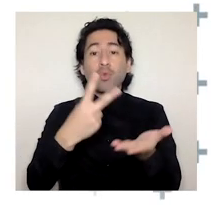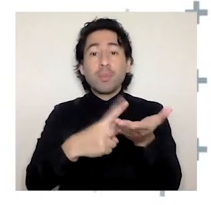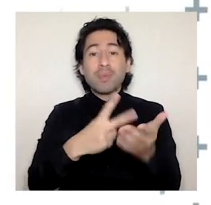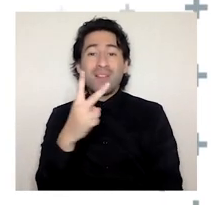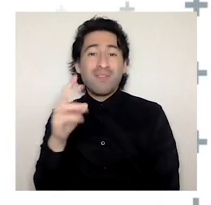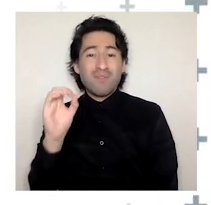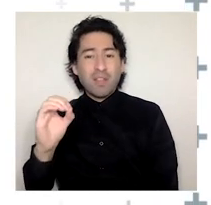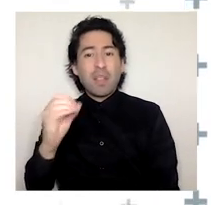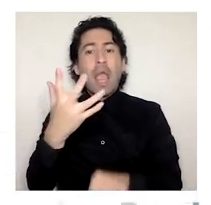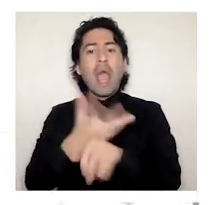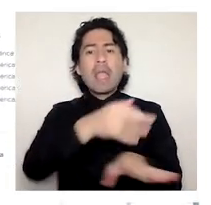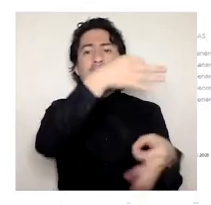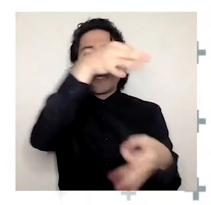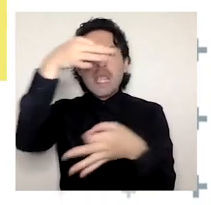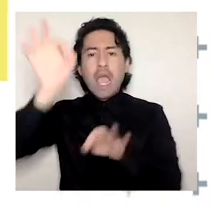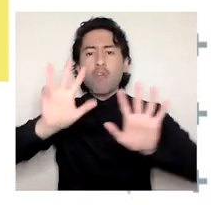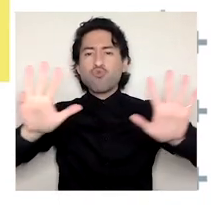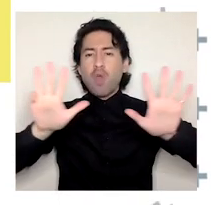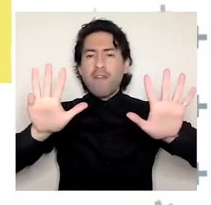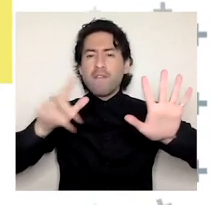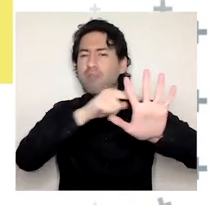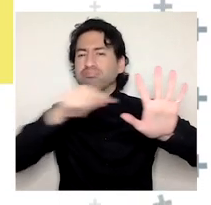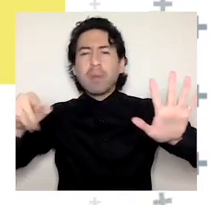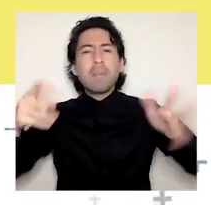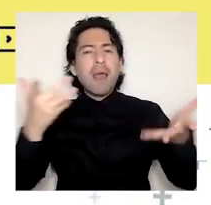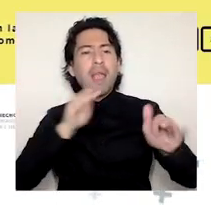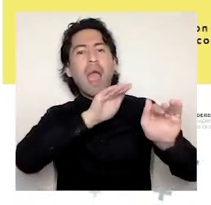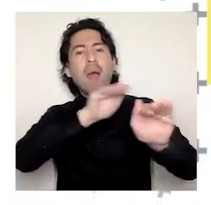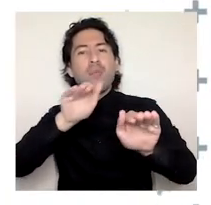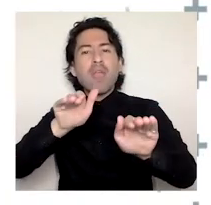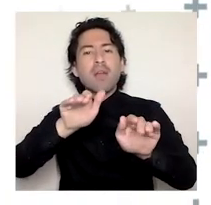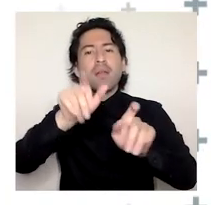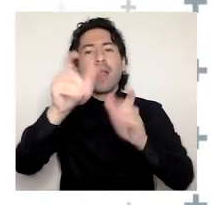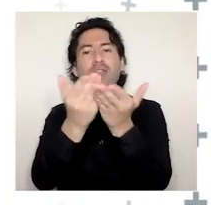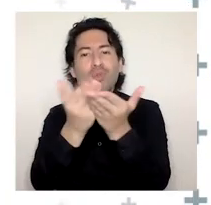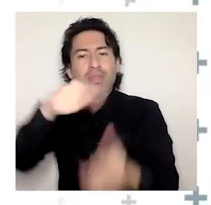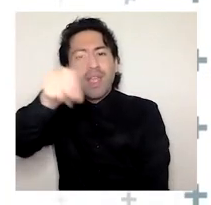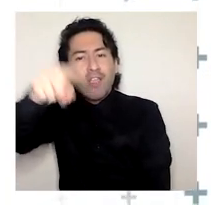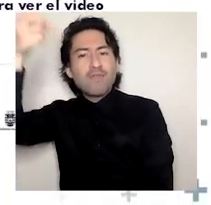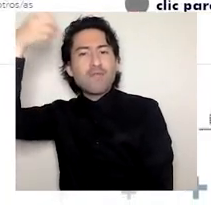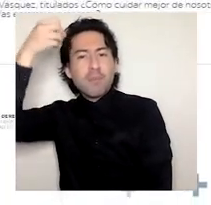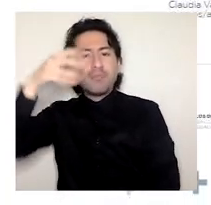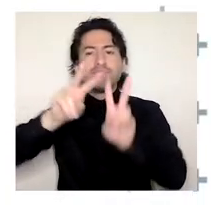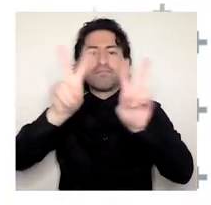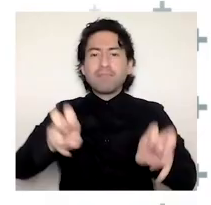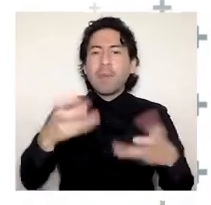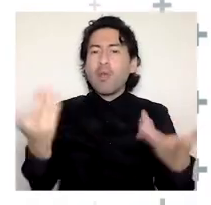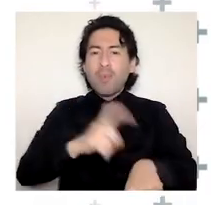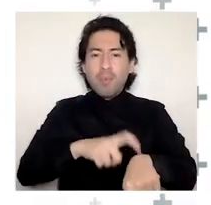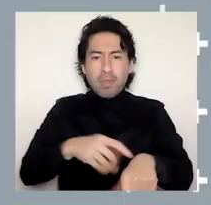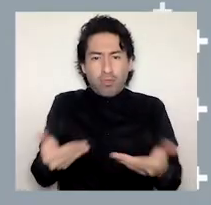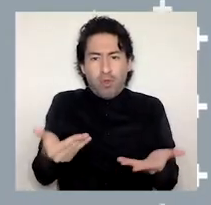nueve guías didácticas para apoyar la formación de las y los estudiantes atingentes con el momento que estamos viviendo.